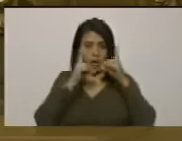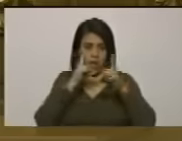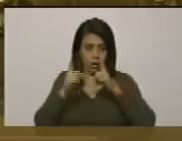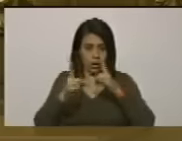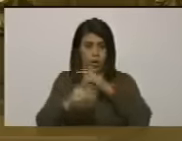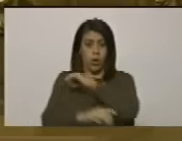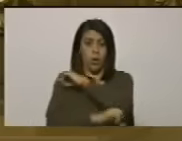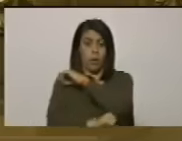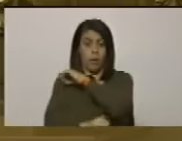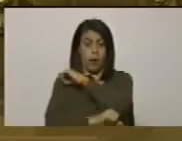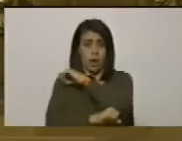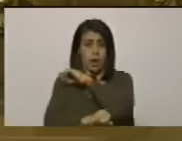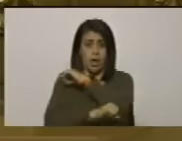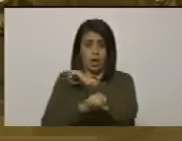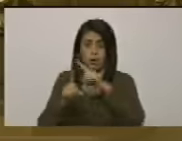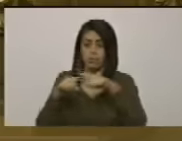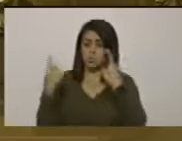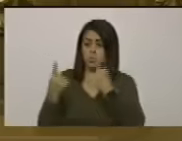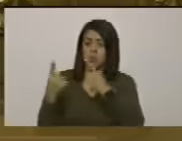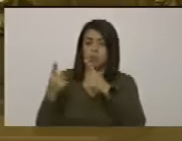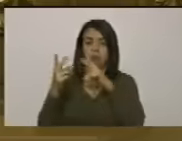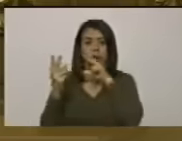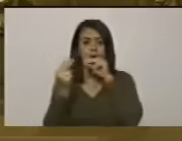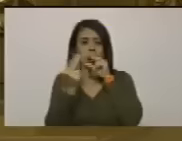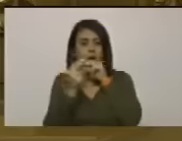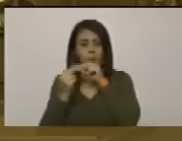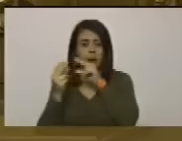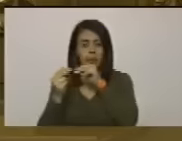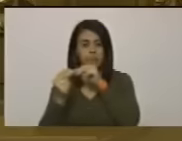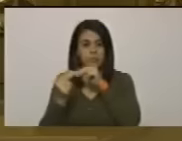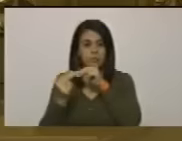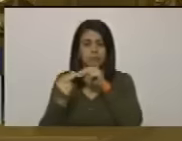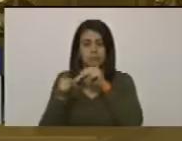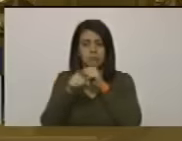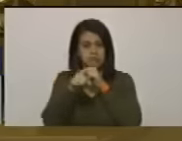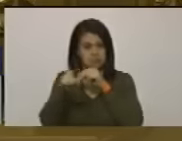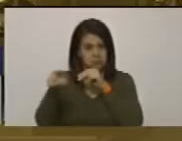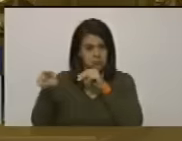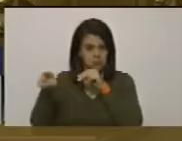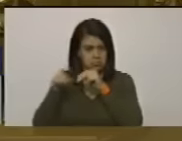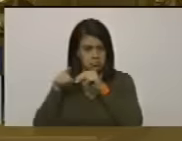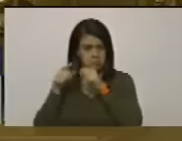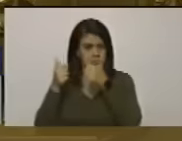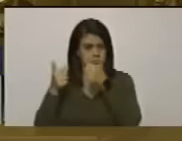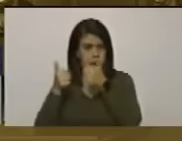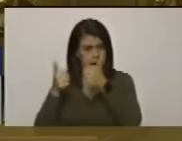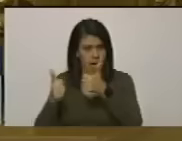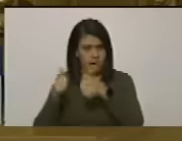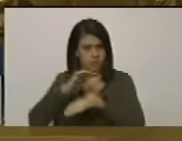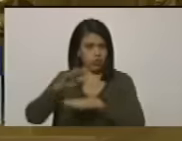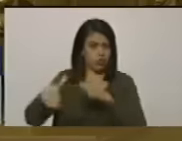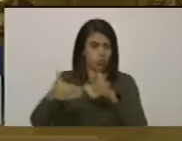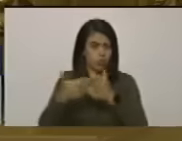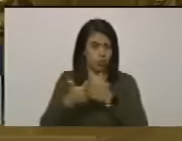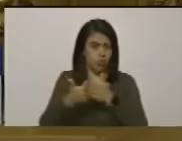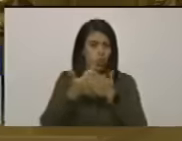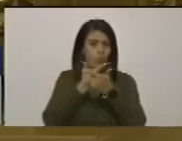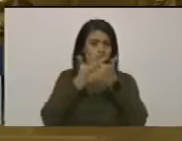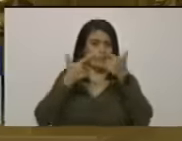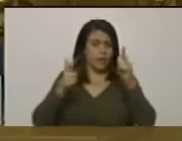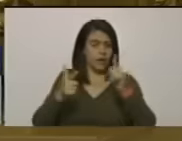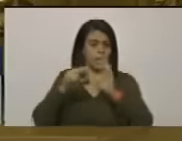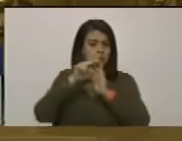esos delincuentes sé que lo andan buscando que se liberen esas